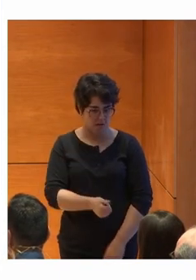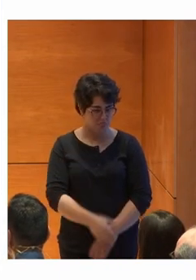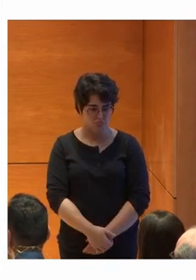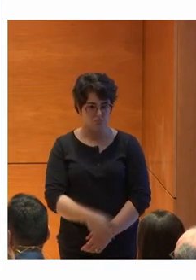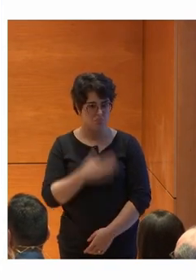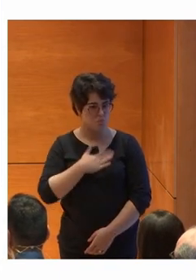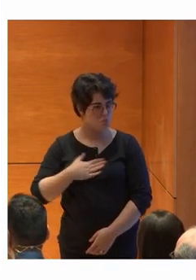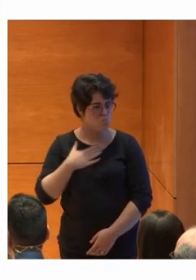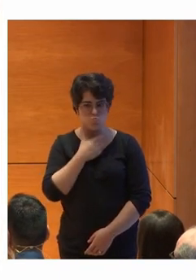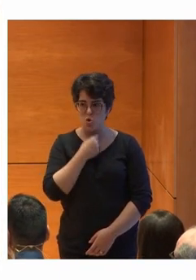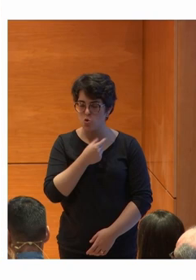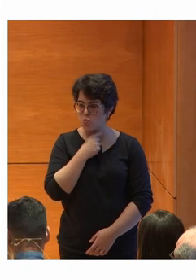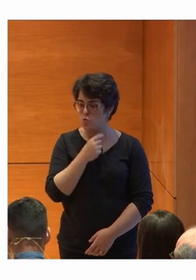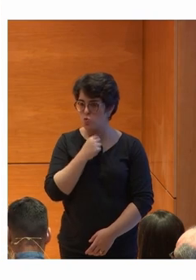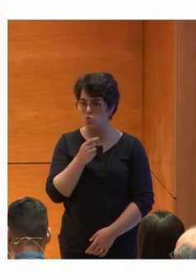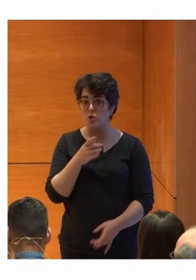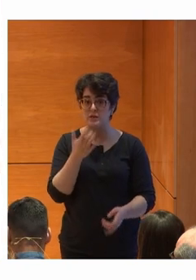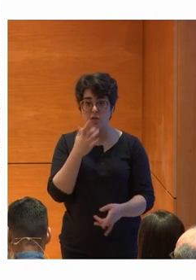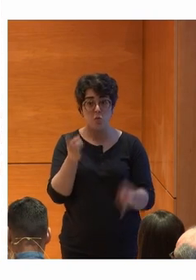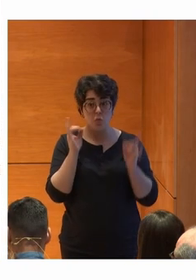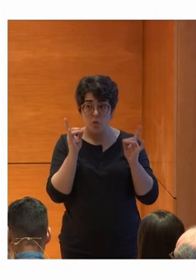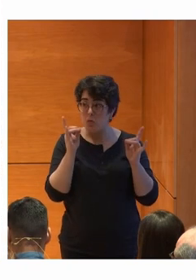Me gusta, se les hace un ruido